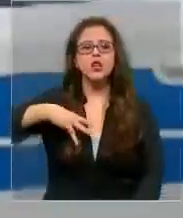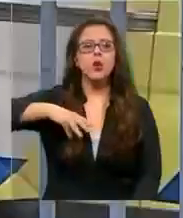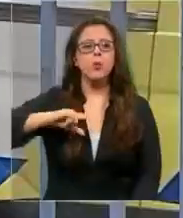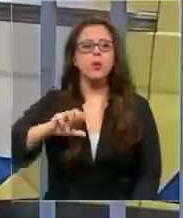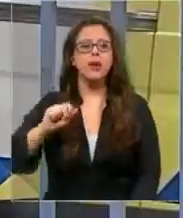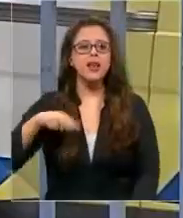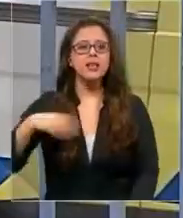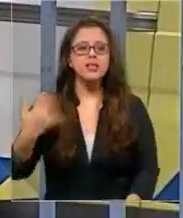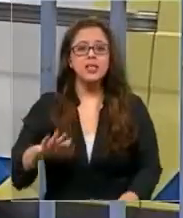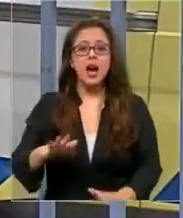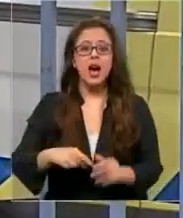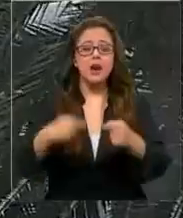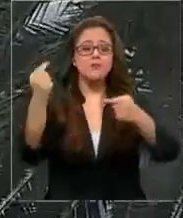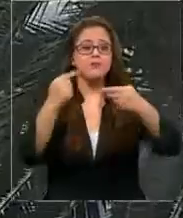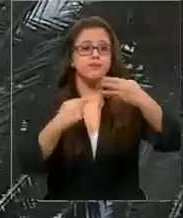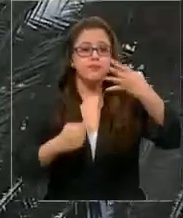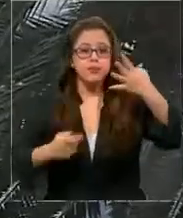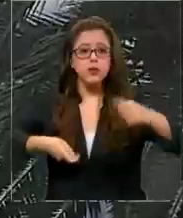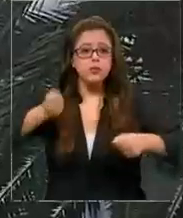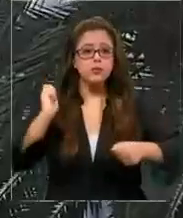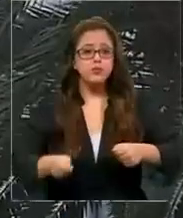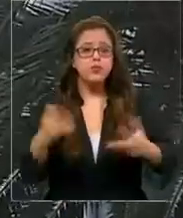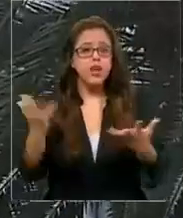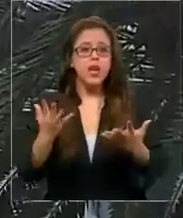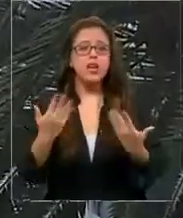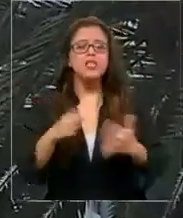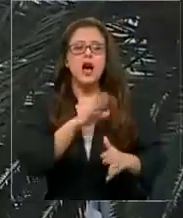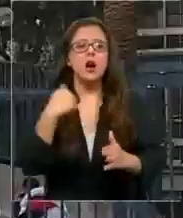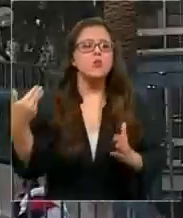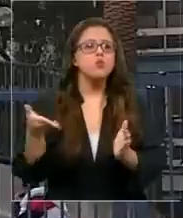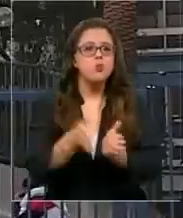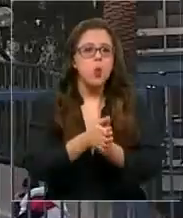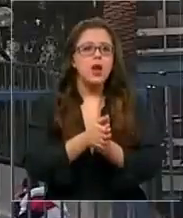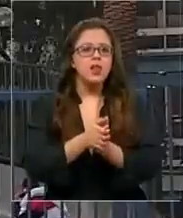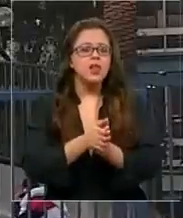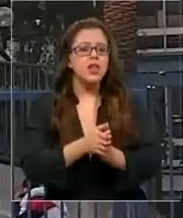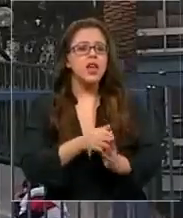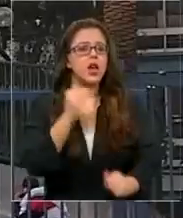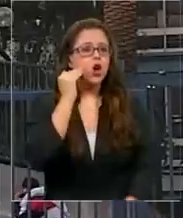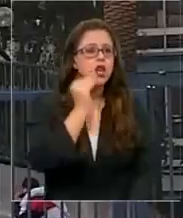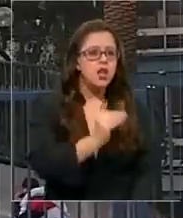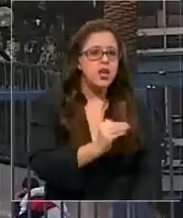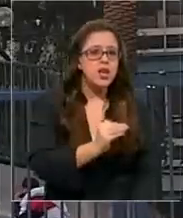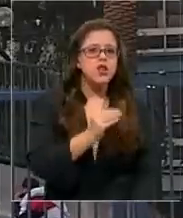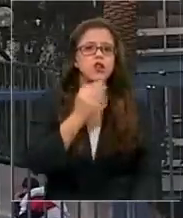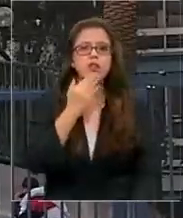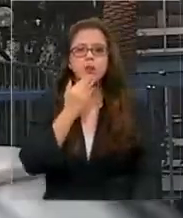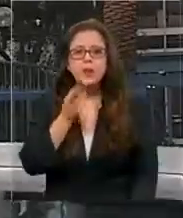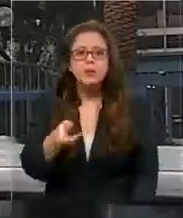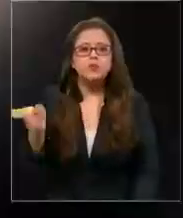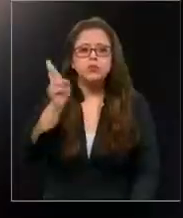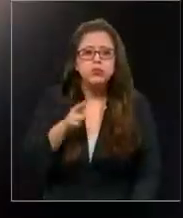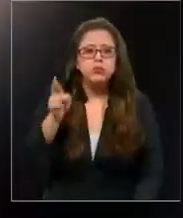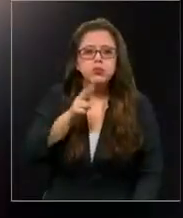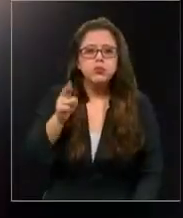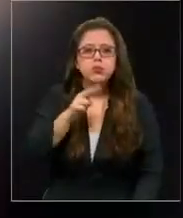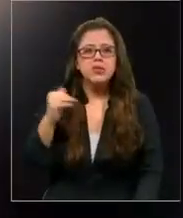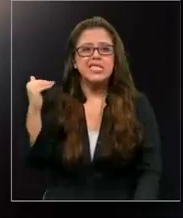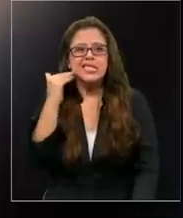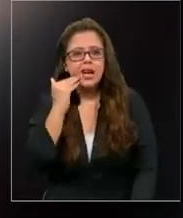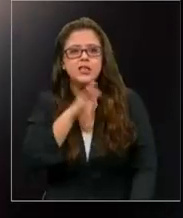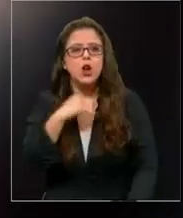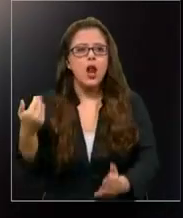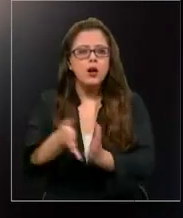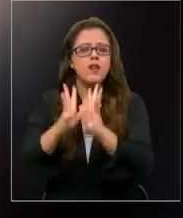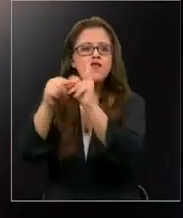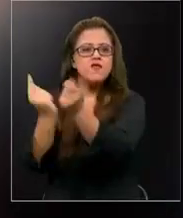delitos que se le imputan al detenido son homicidio calificado contra el pequeño, homicidio calificado reiterado frustrado contra los familiares